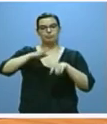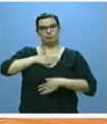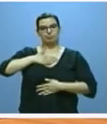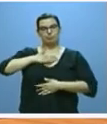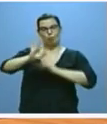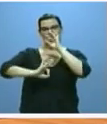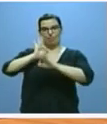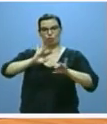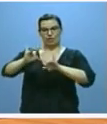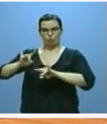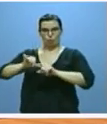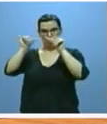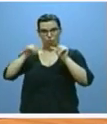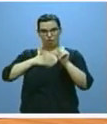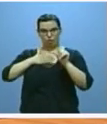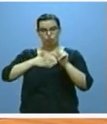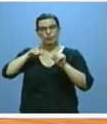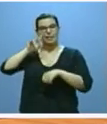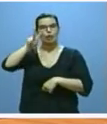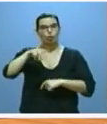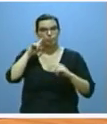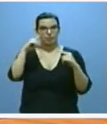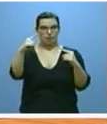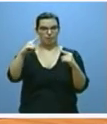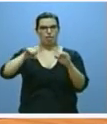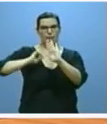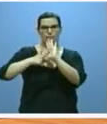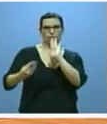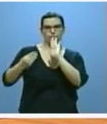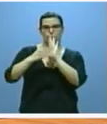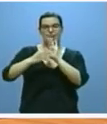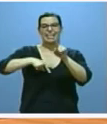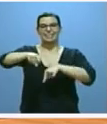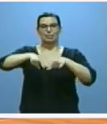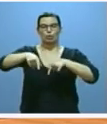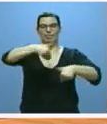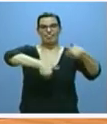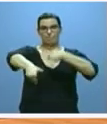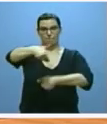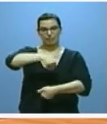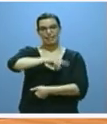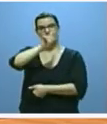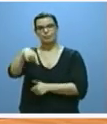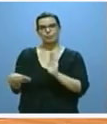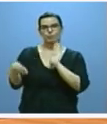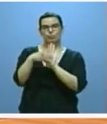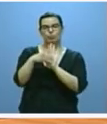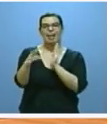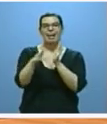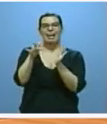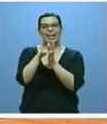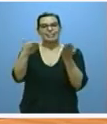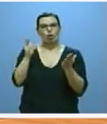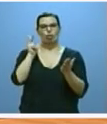territorio va a reconocer por primera vez legalmente el transporte a la demanda y va a recoger un catálogo de derechos de los